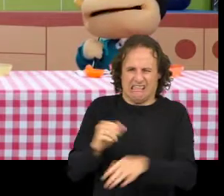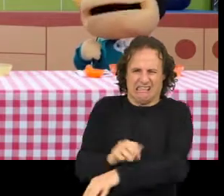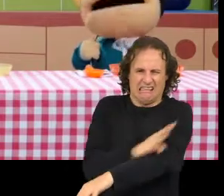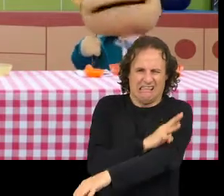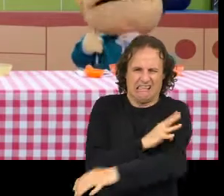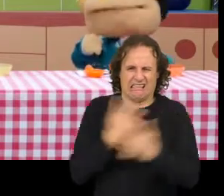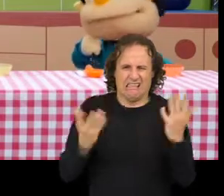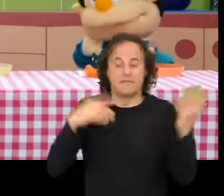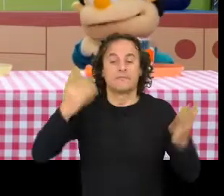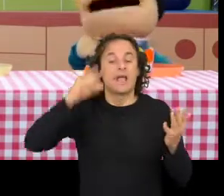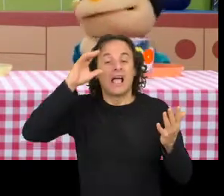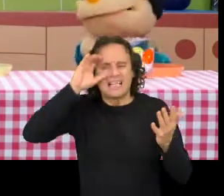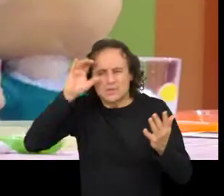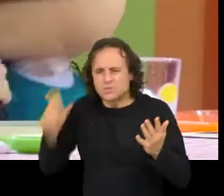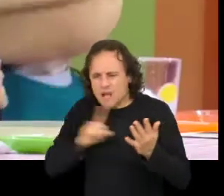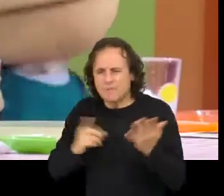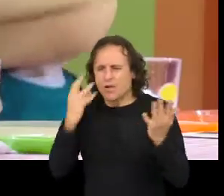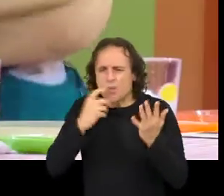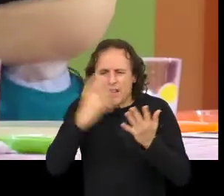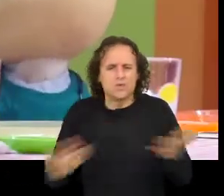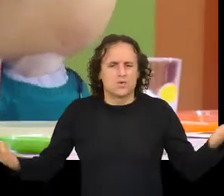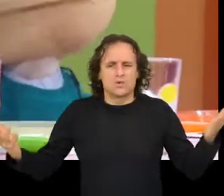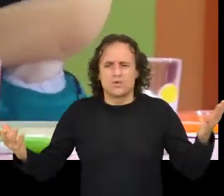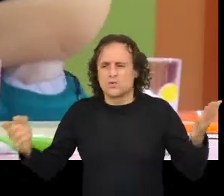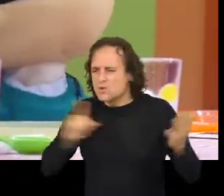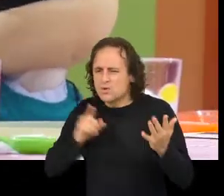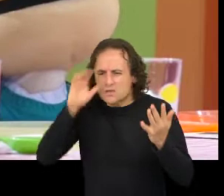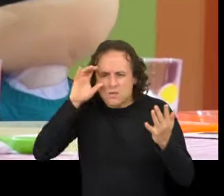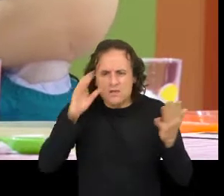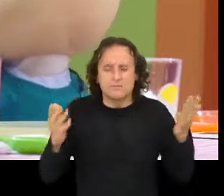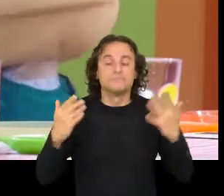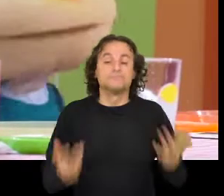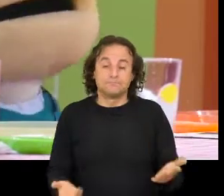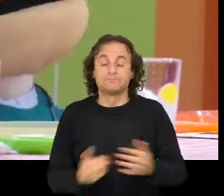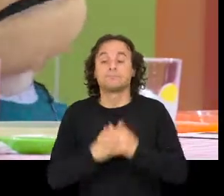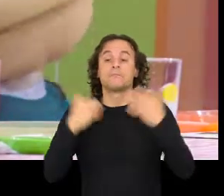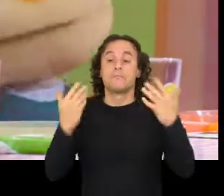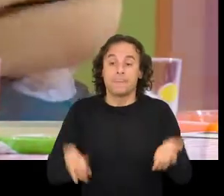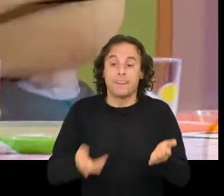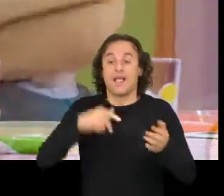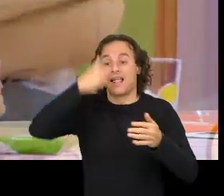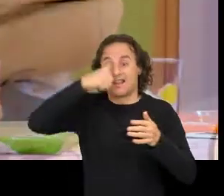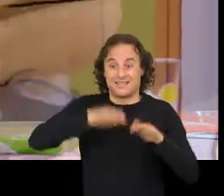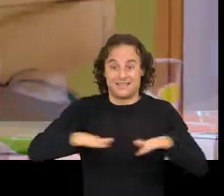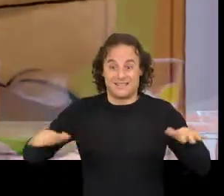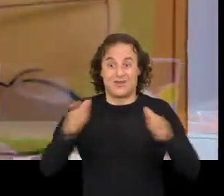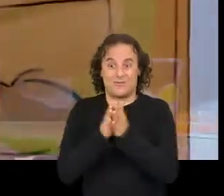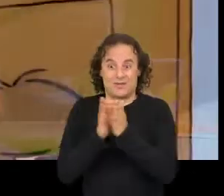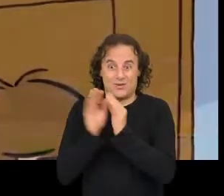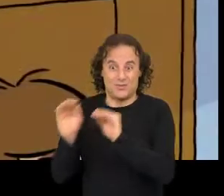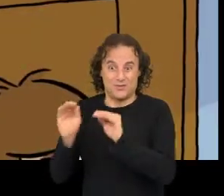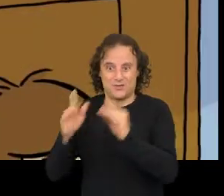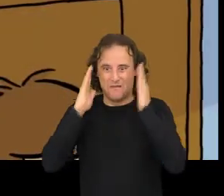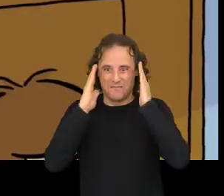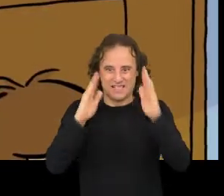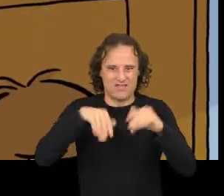que grima Que Escoitado con tú Ah, os compañeros do neno non